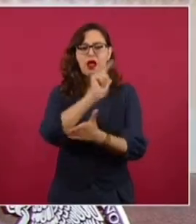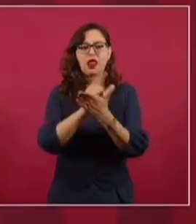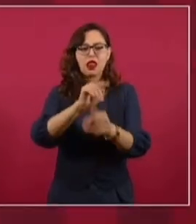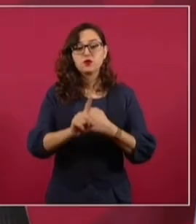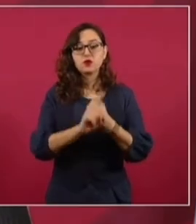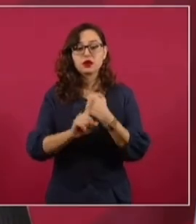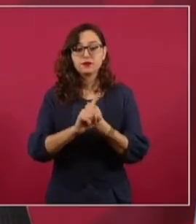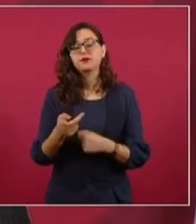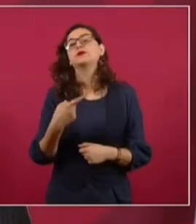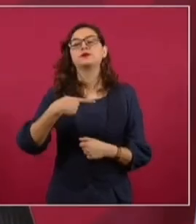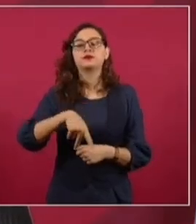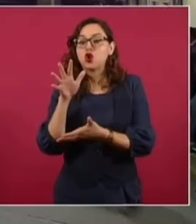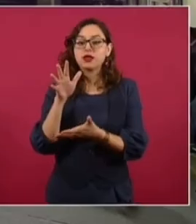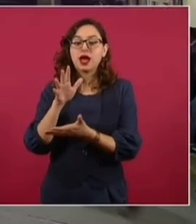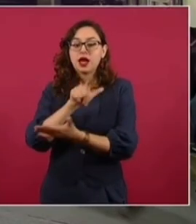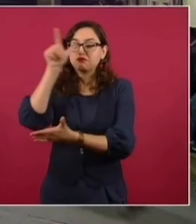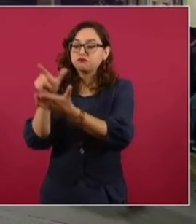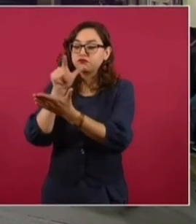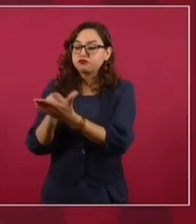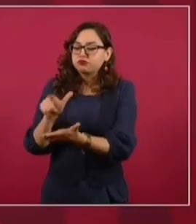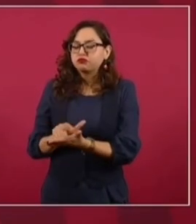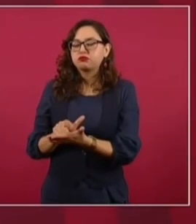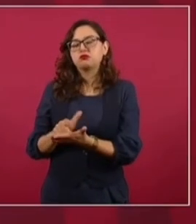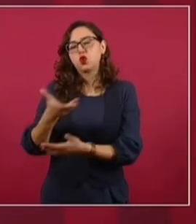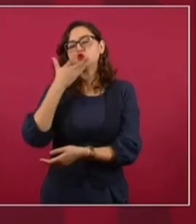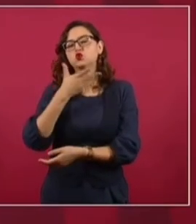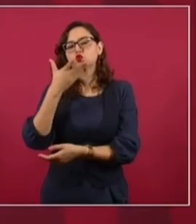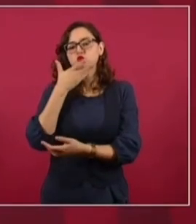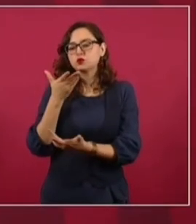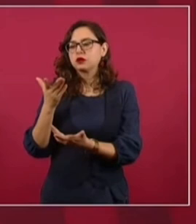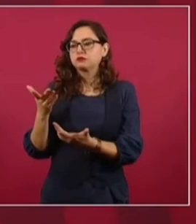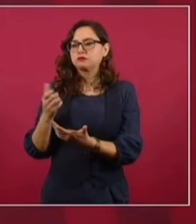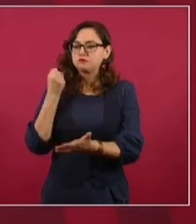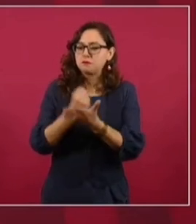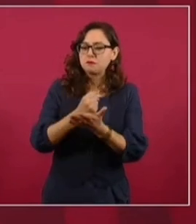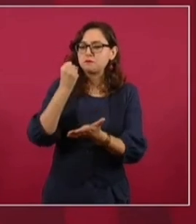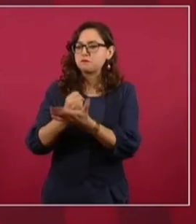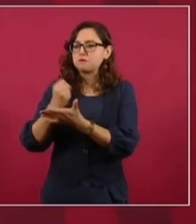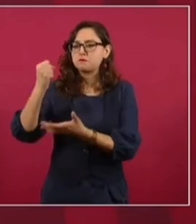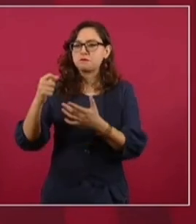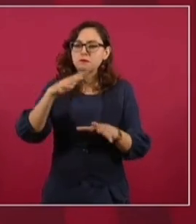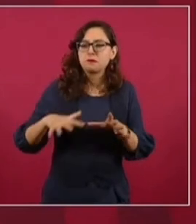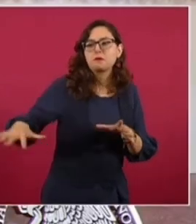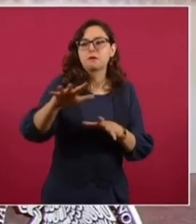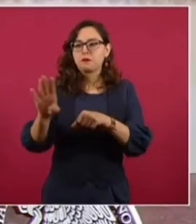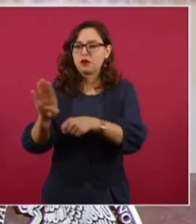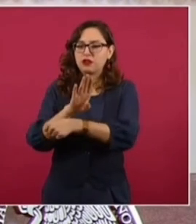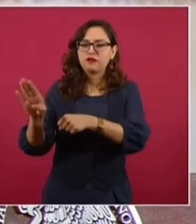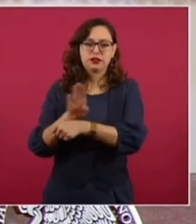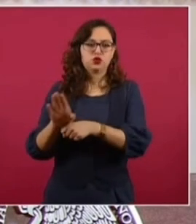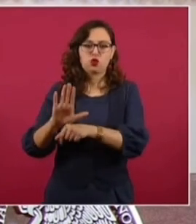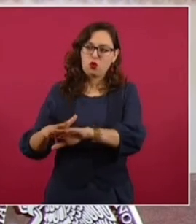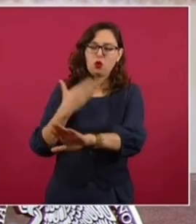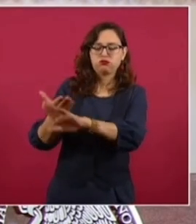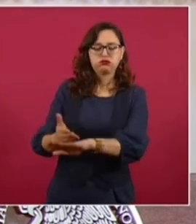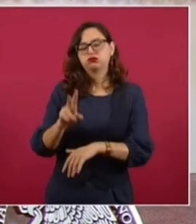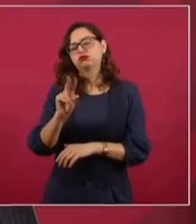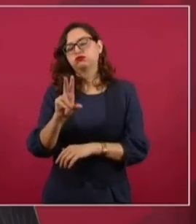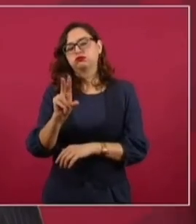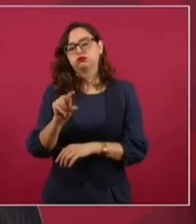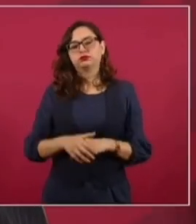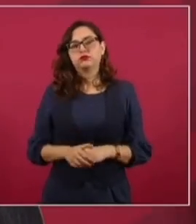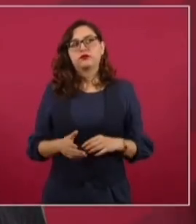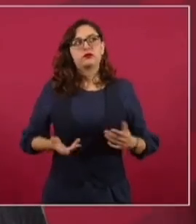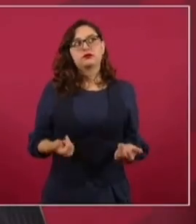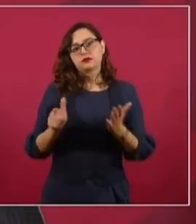las leyes se aprueban para beneficio de las personas, no para perjudicarlos. No hay